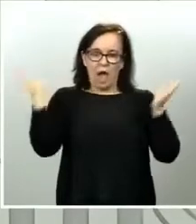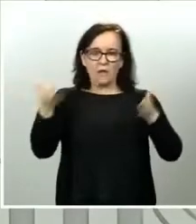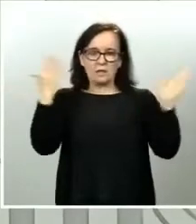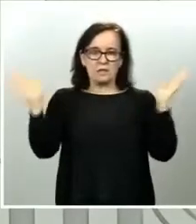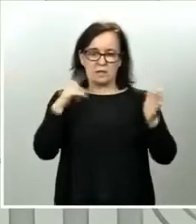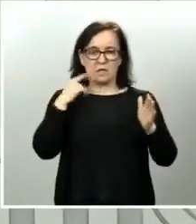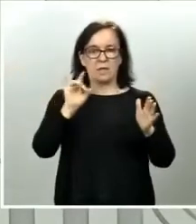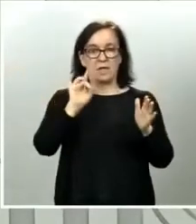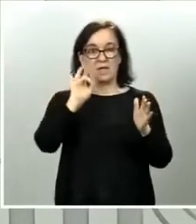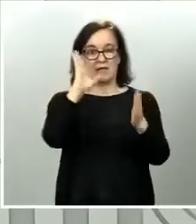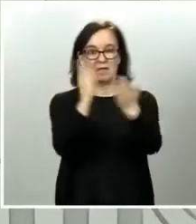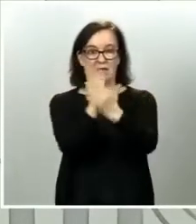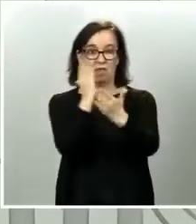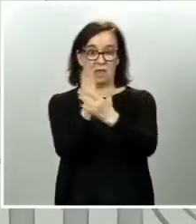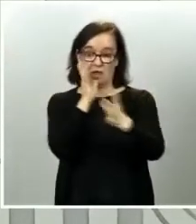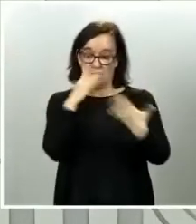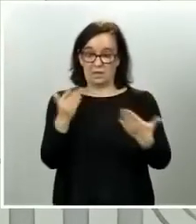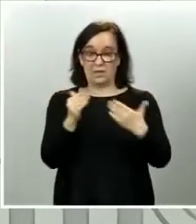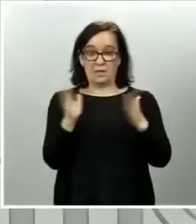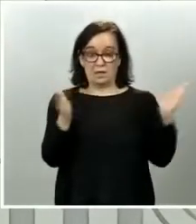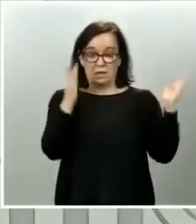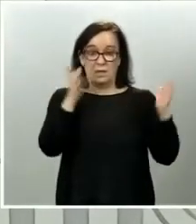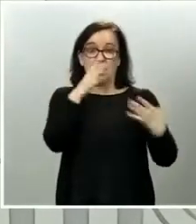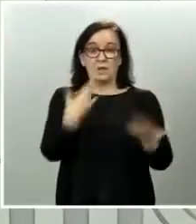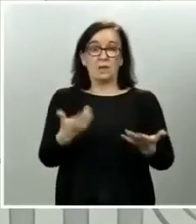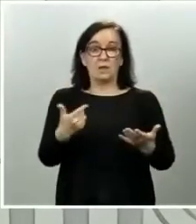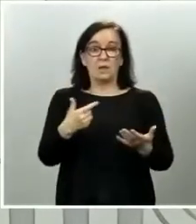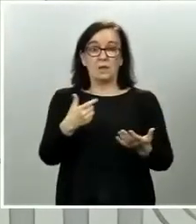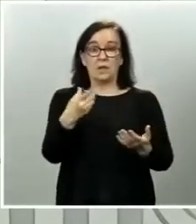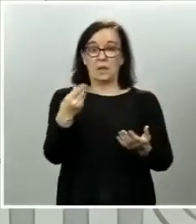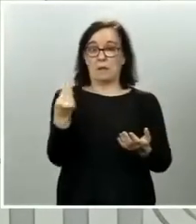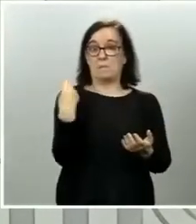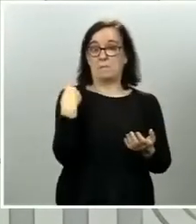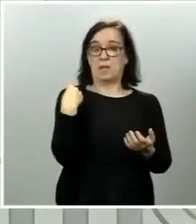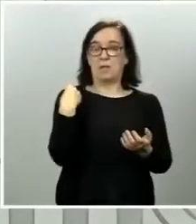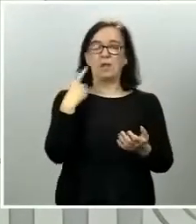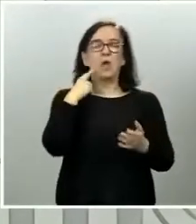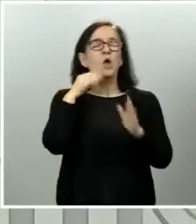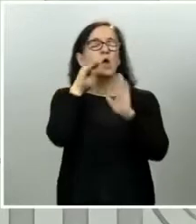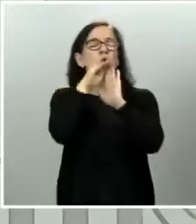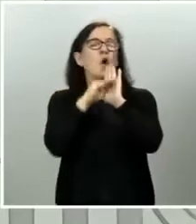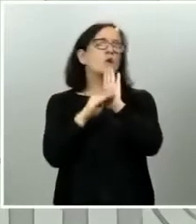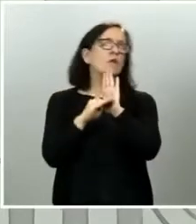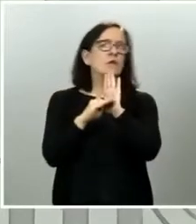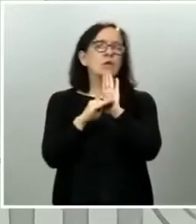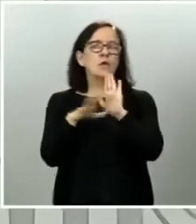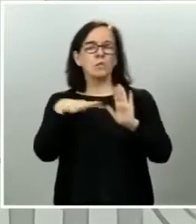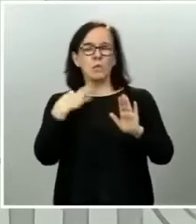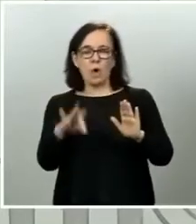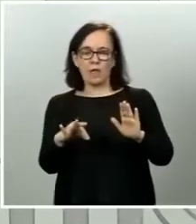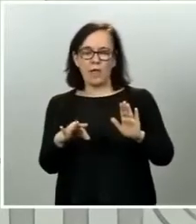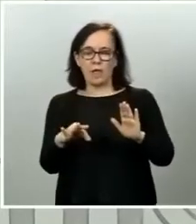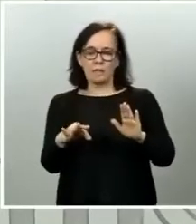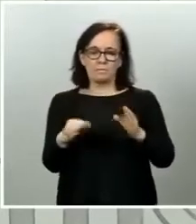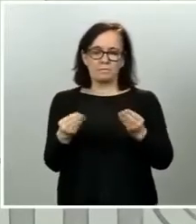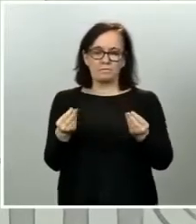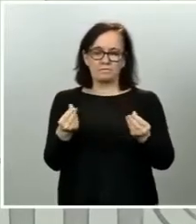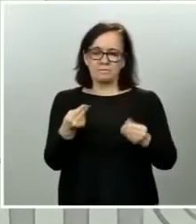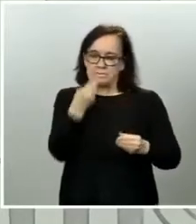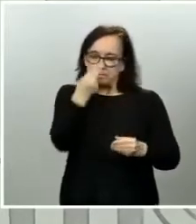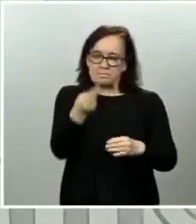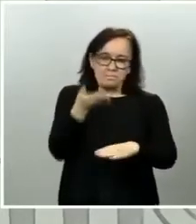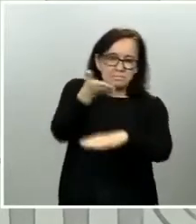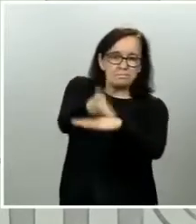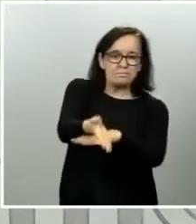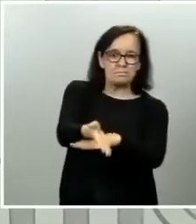días. Los aspectos concretos por los que usted me pregunta y qué condiciones podrán visitar a